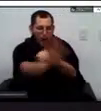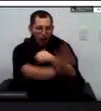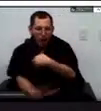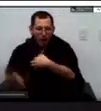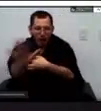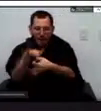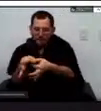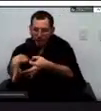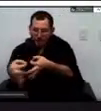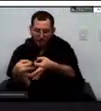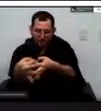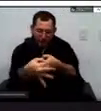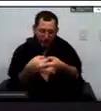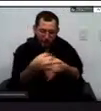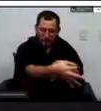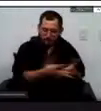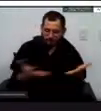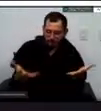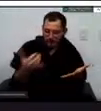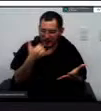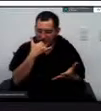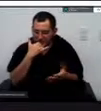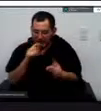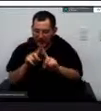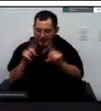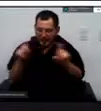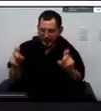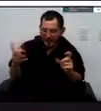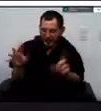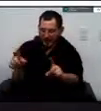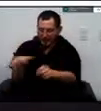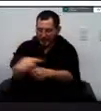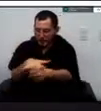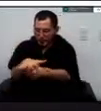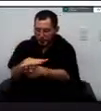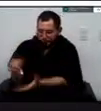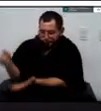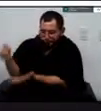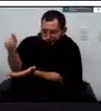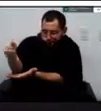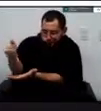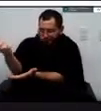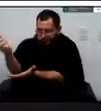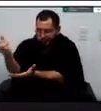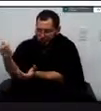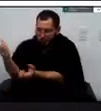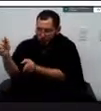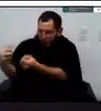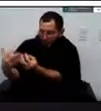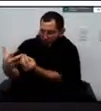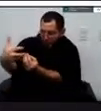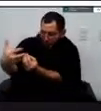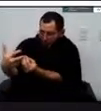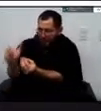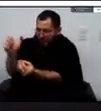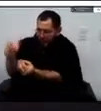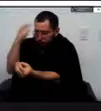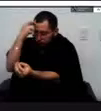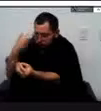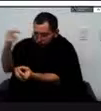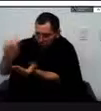de operar o sea ya ya no tenían como la capacidad técnica y los recursos necesarios para poder atender determinadas emergencias que